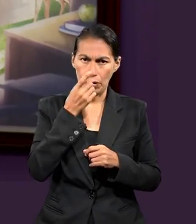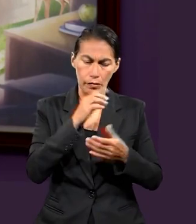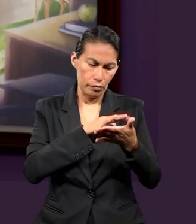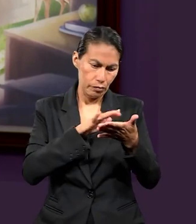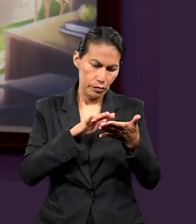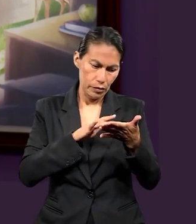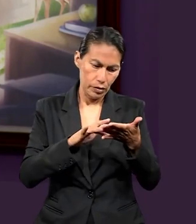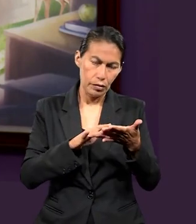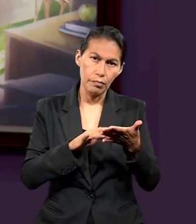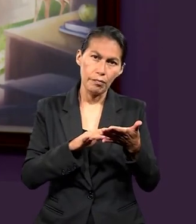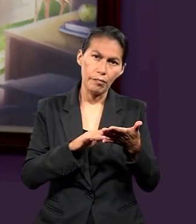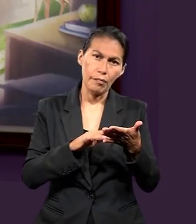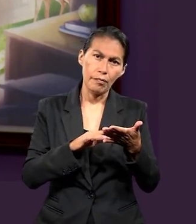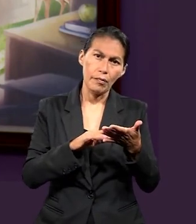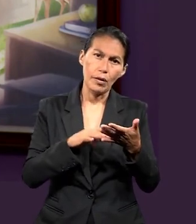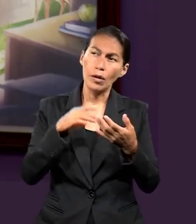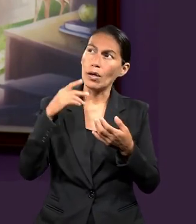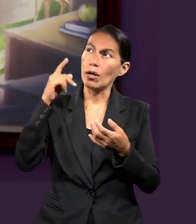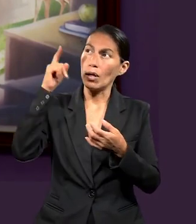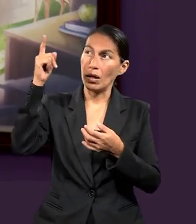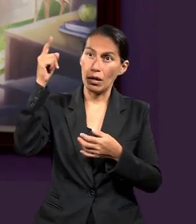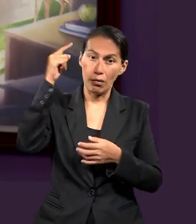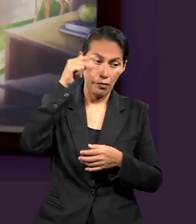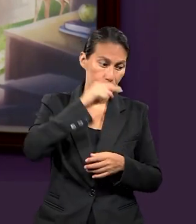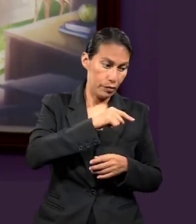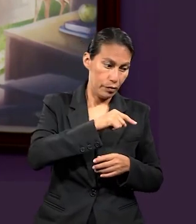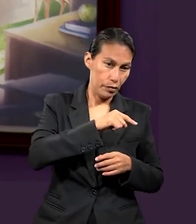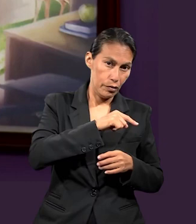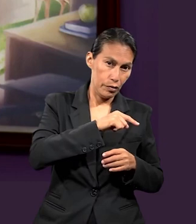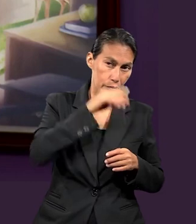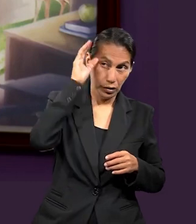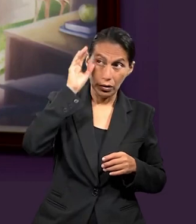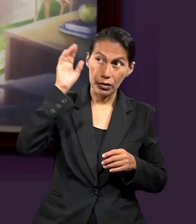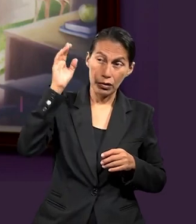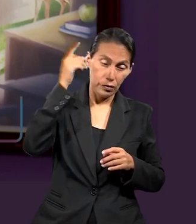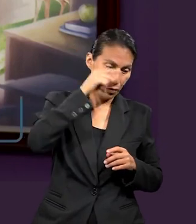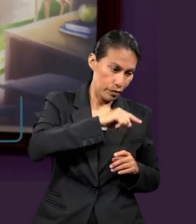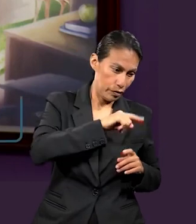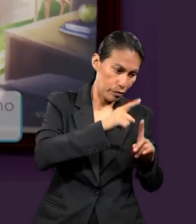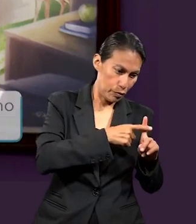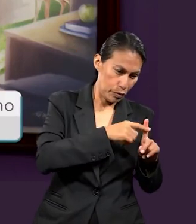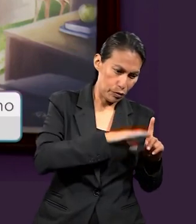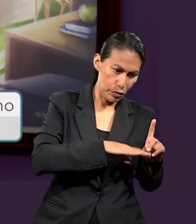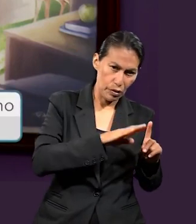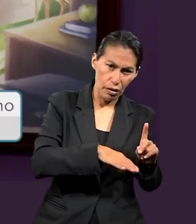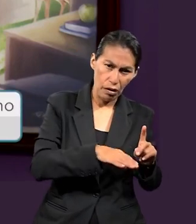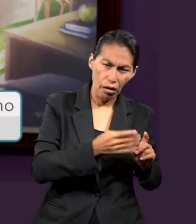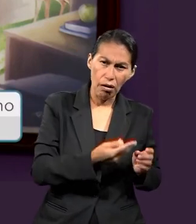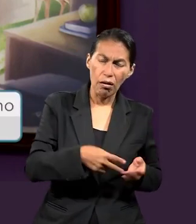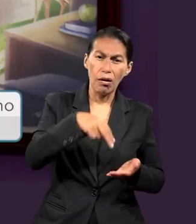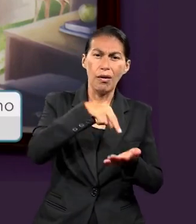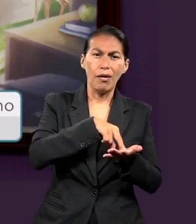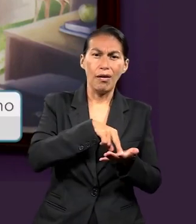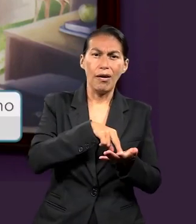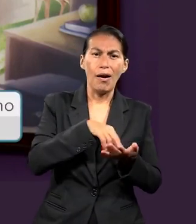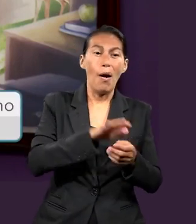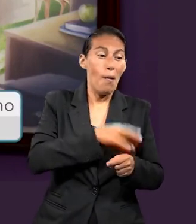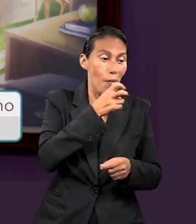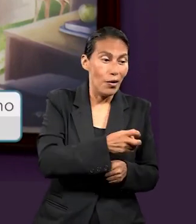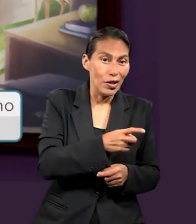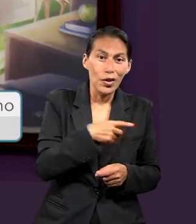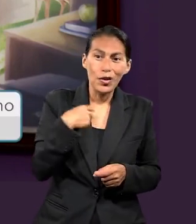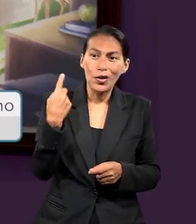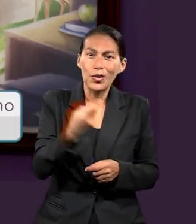que dice que gracias a la sangre somos, o la sangre de Cristo, gracias a la sangre somos cercanos,